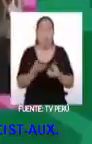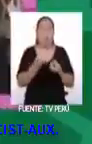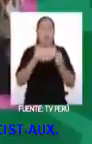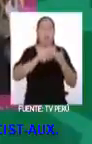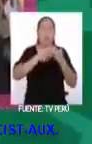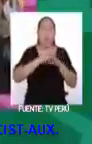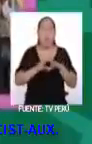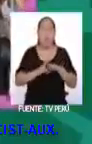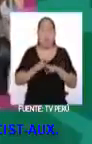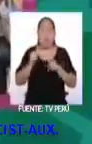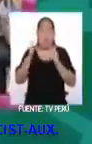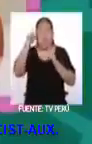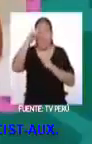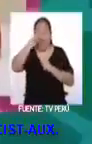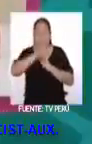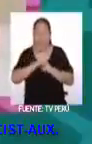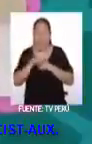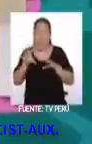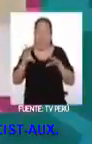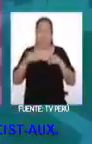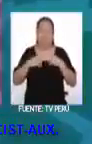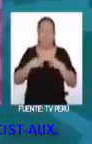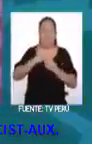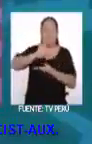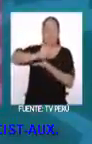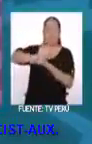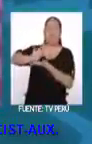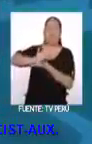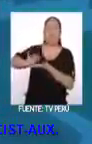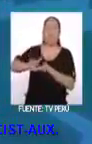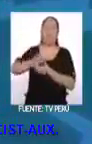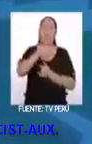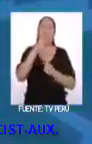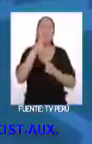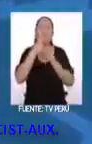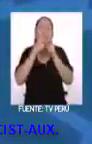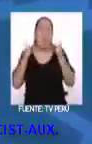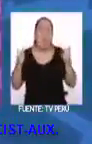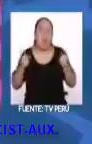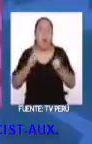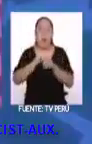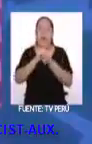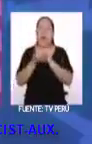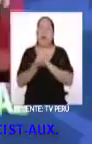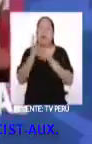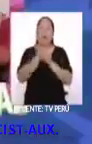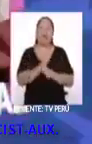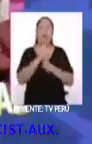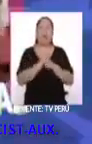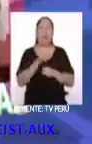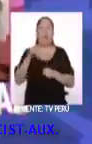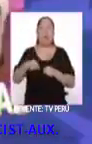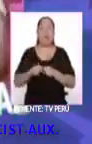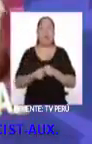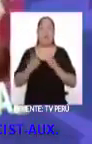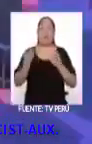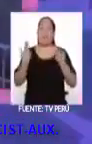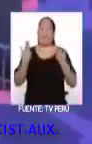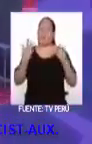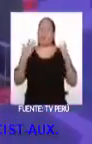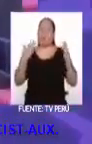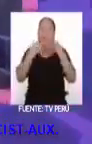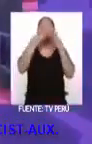adaptarse a nuestra sociedad, sea por discriminación, uso del lenguaje o cambios de hábitos. A esto se llama shock cultural,